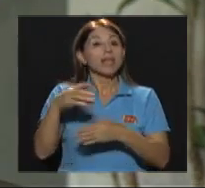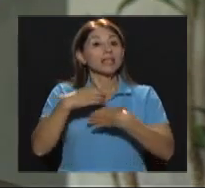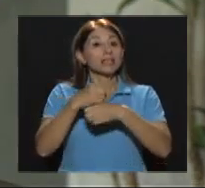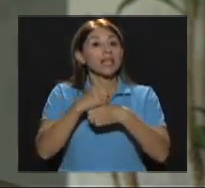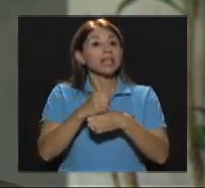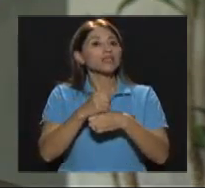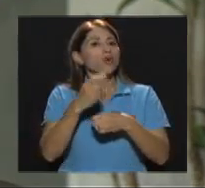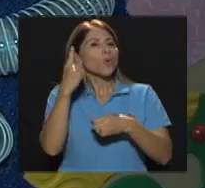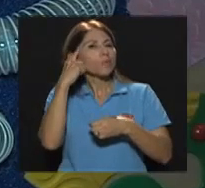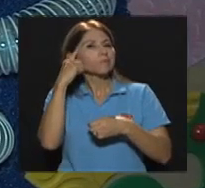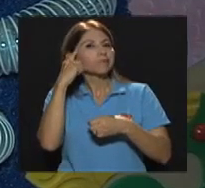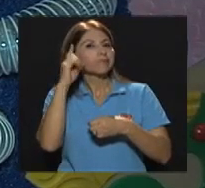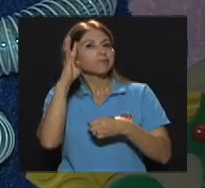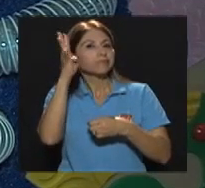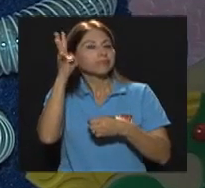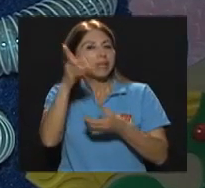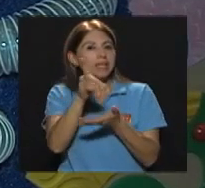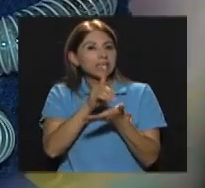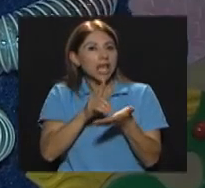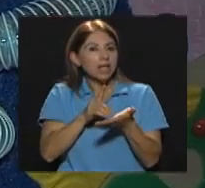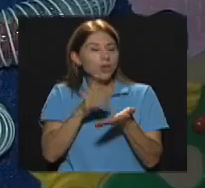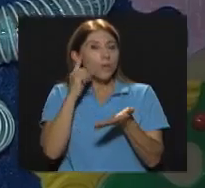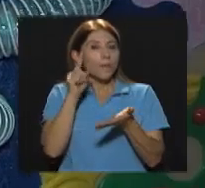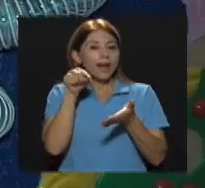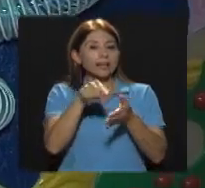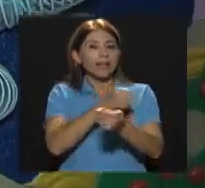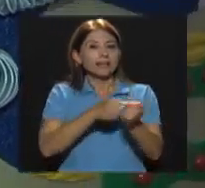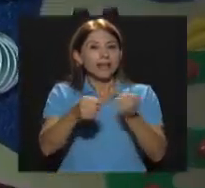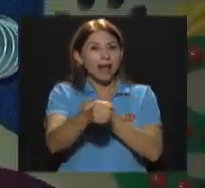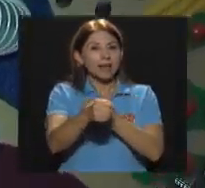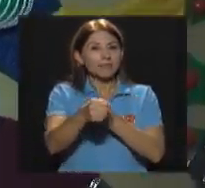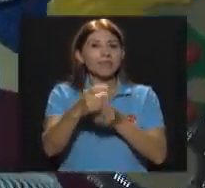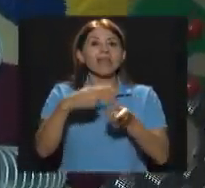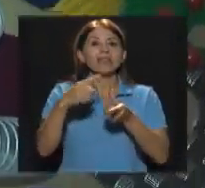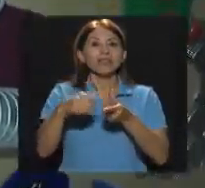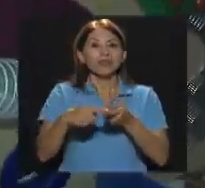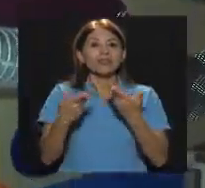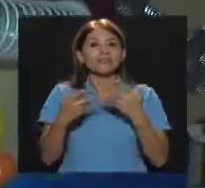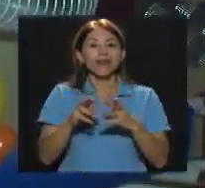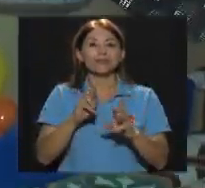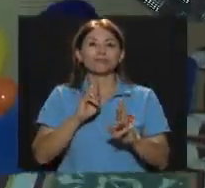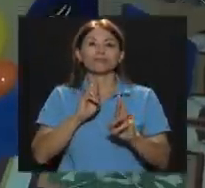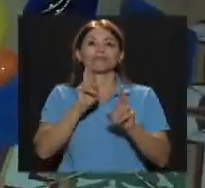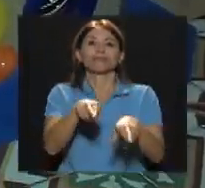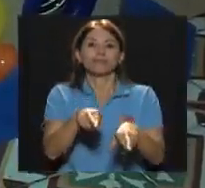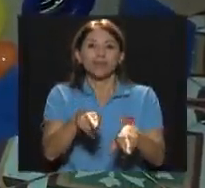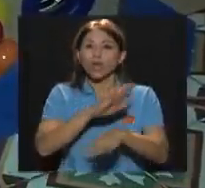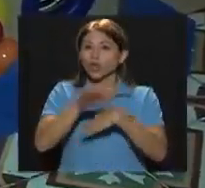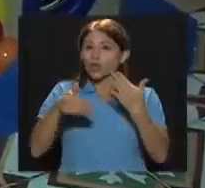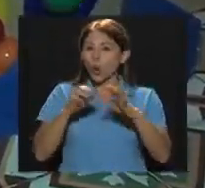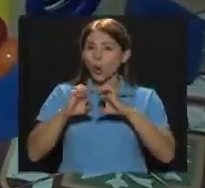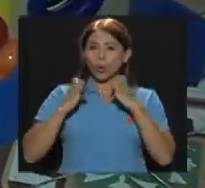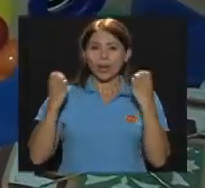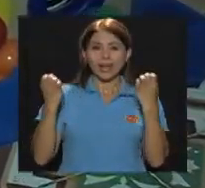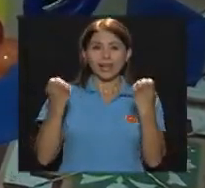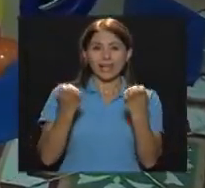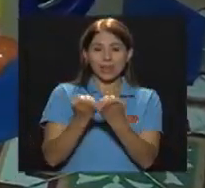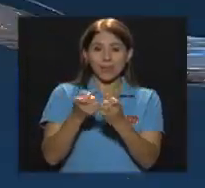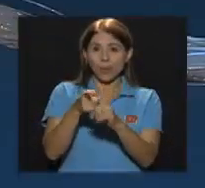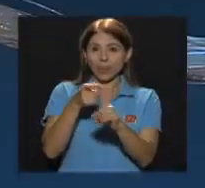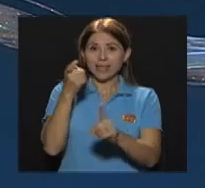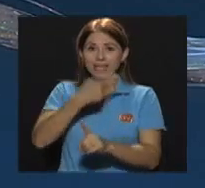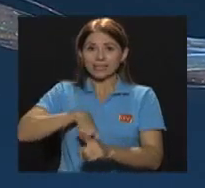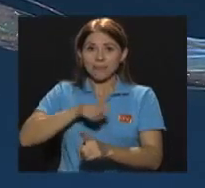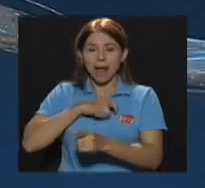que teníamos definido para esta sala Y ahí se procedió a hacer la donación Todo el equipo se trajo desde España